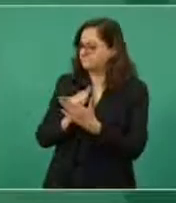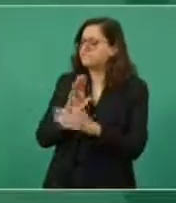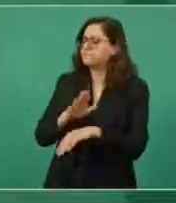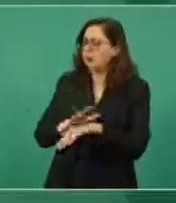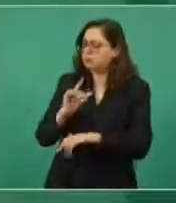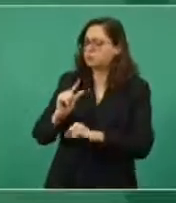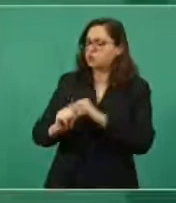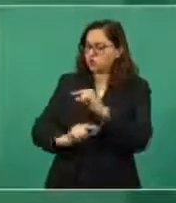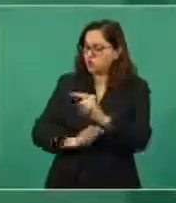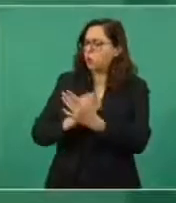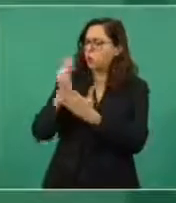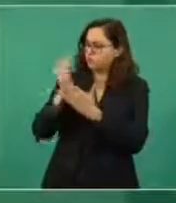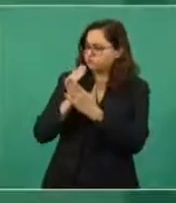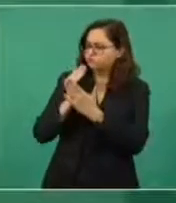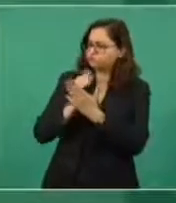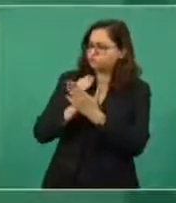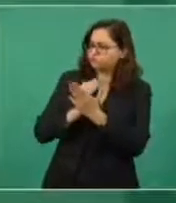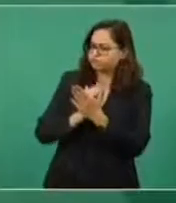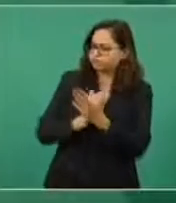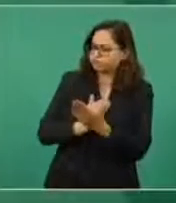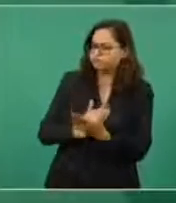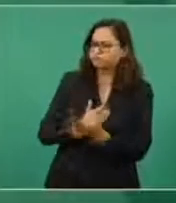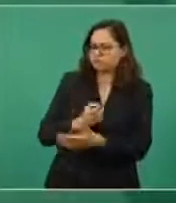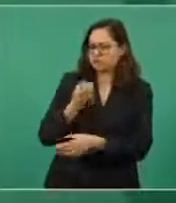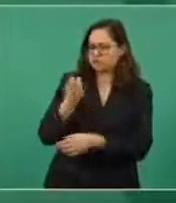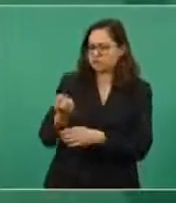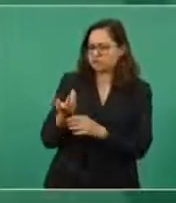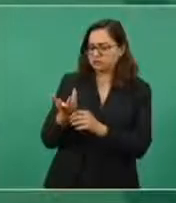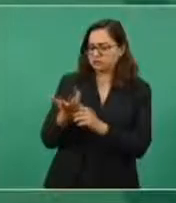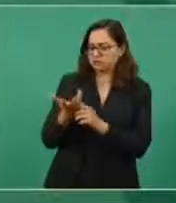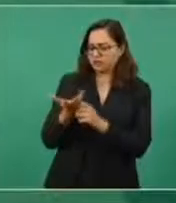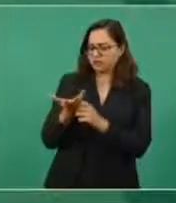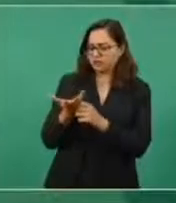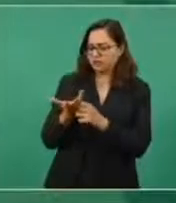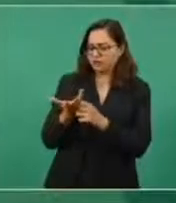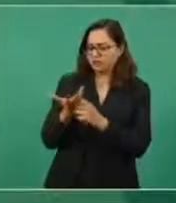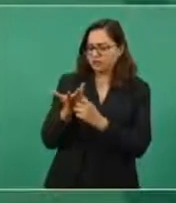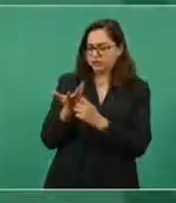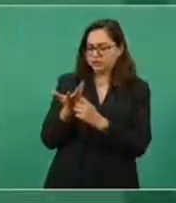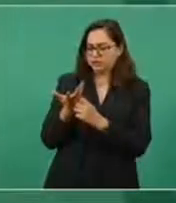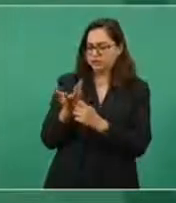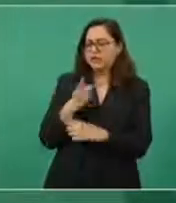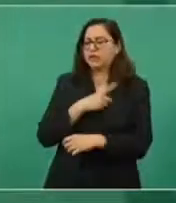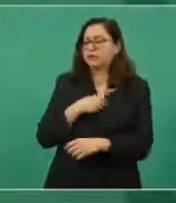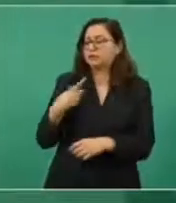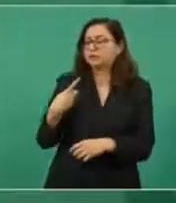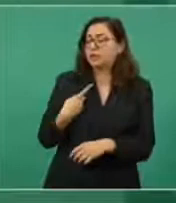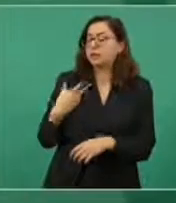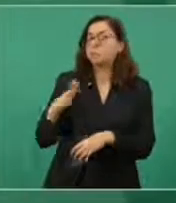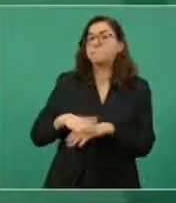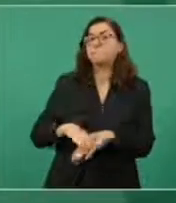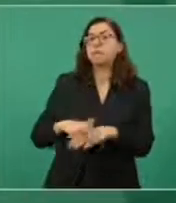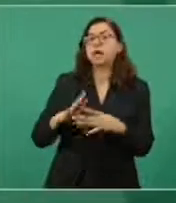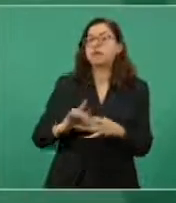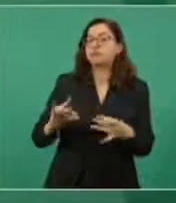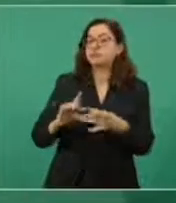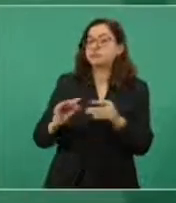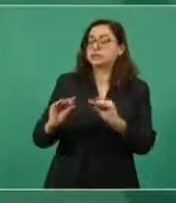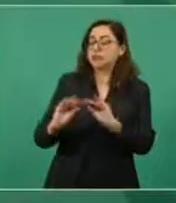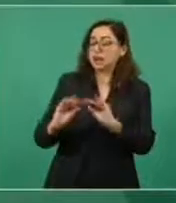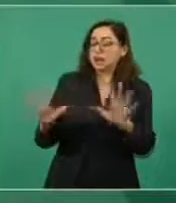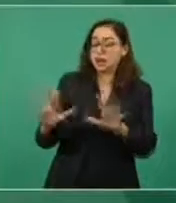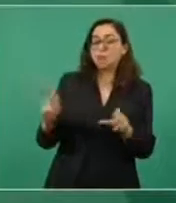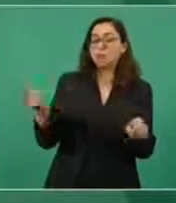Debe de quedar muy claro, yo creo que eso es lo esencial, de que a diferencia de